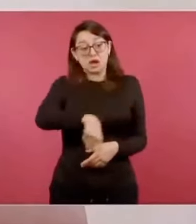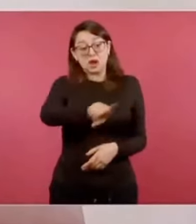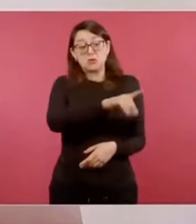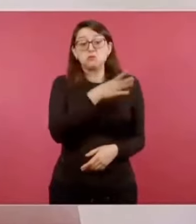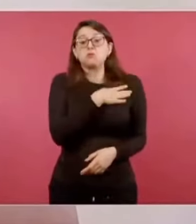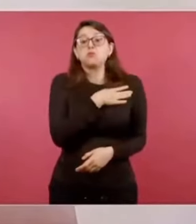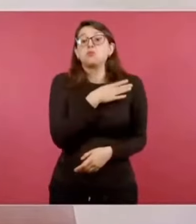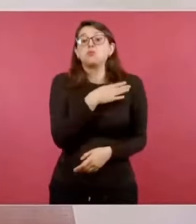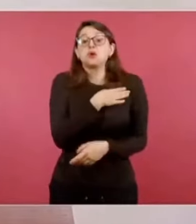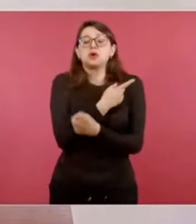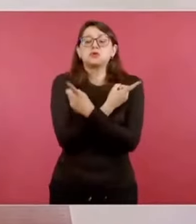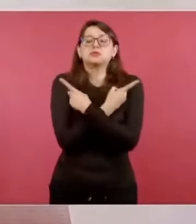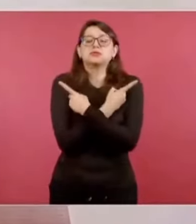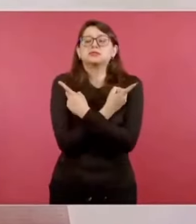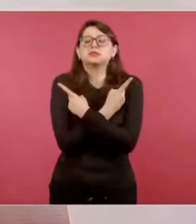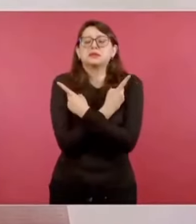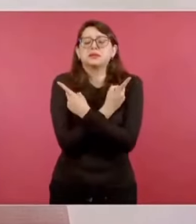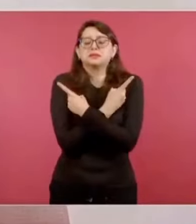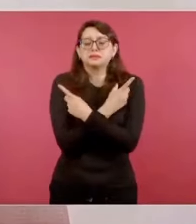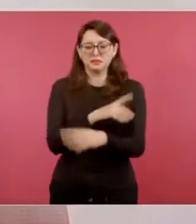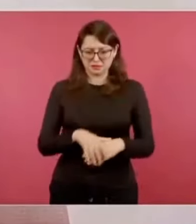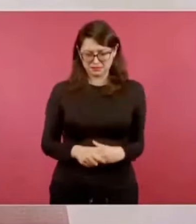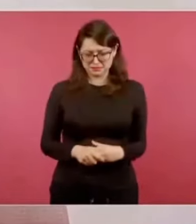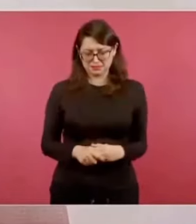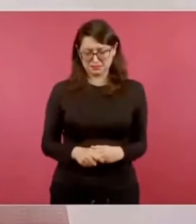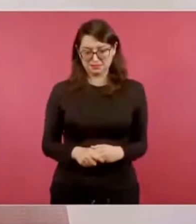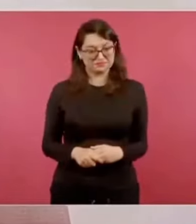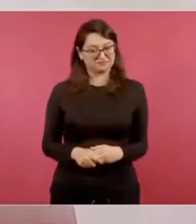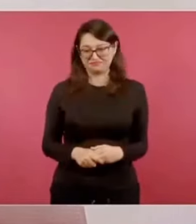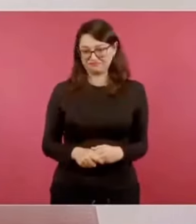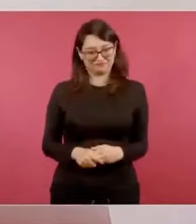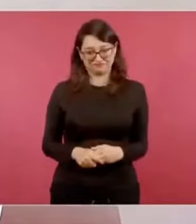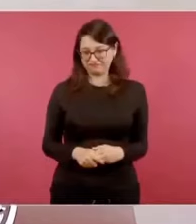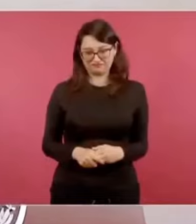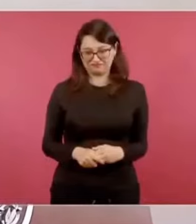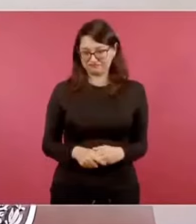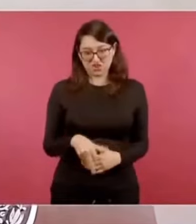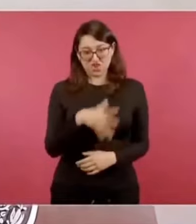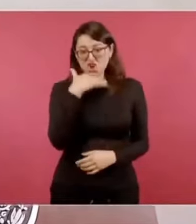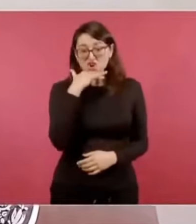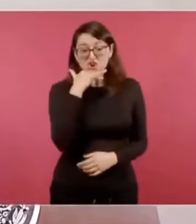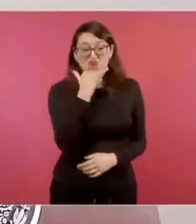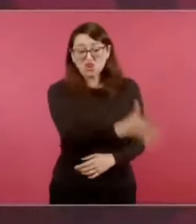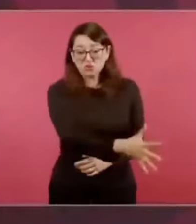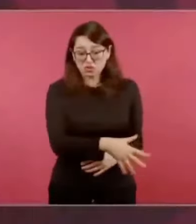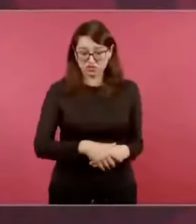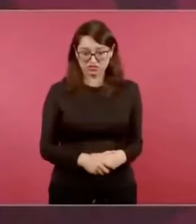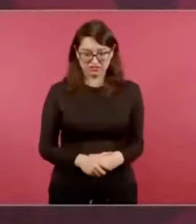y lo cierto es que son muy corruptos,